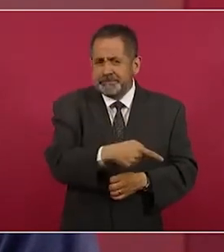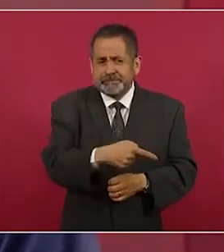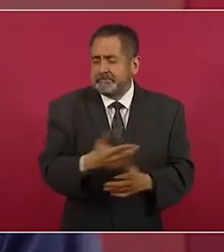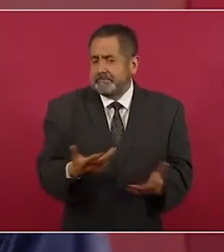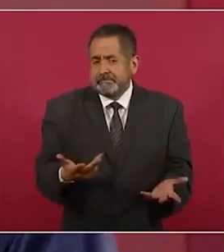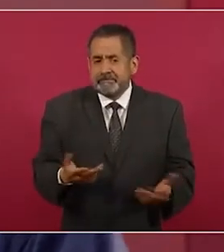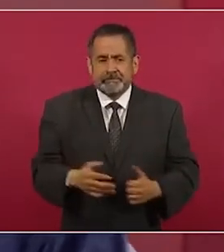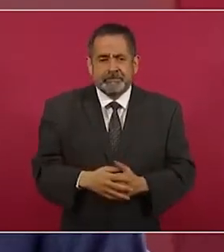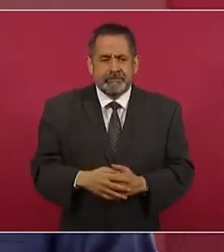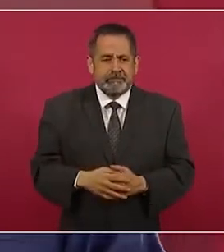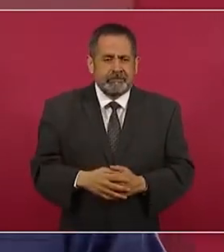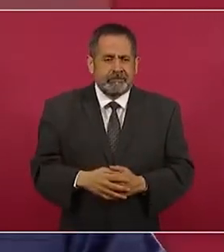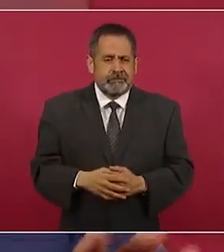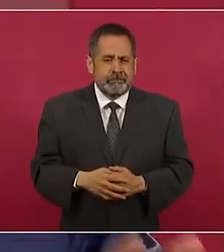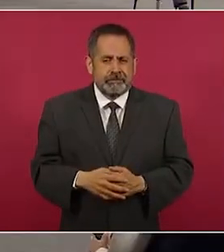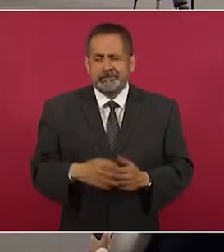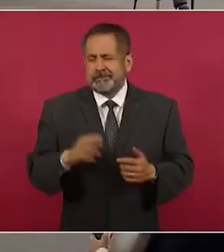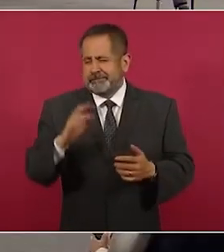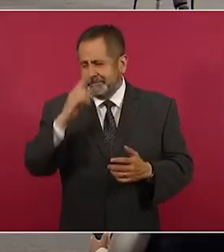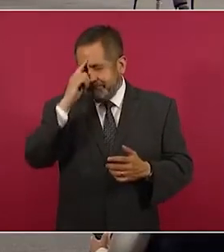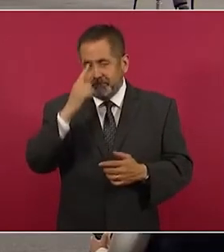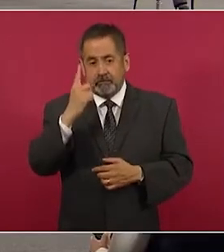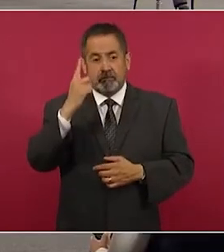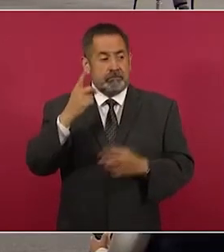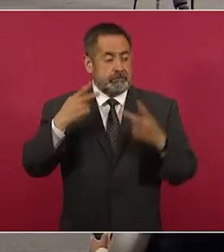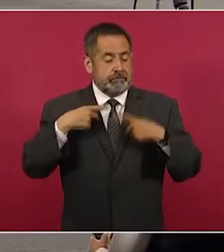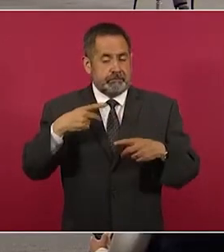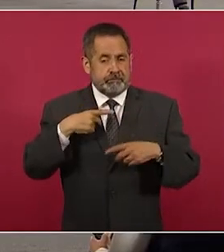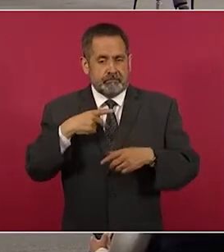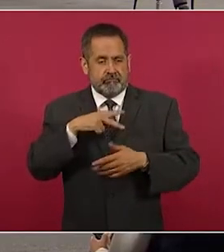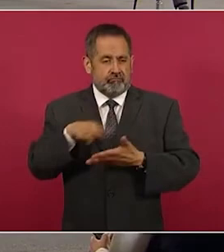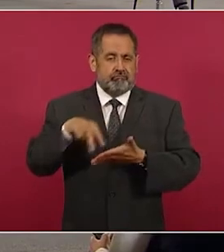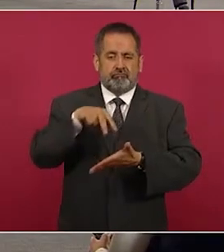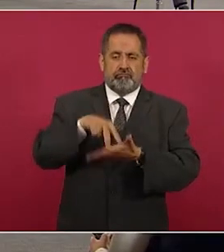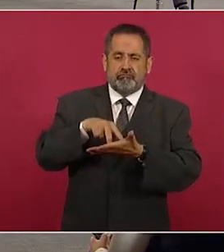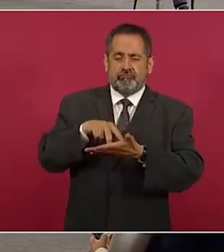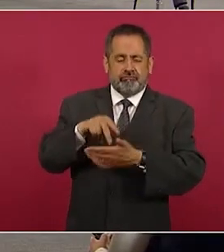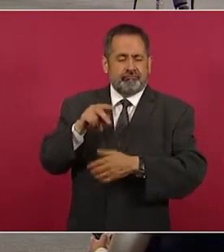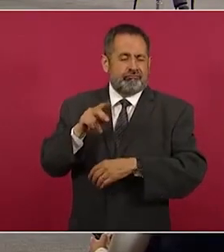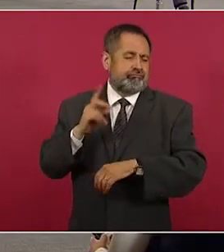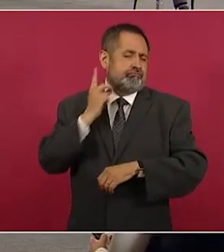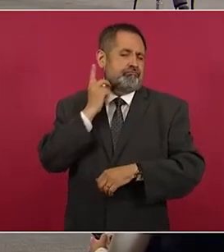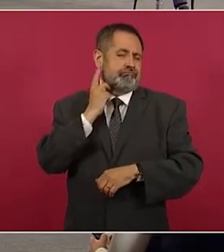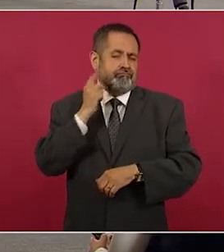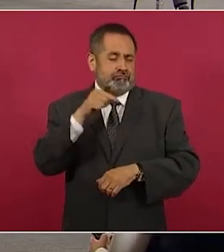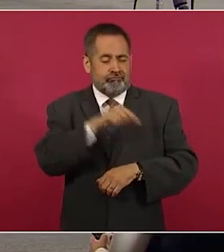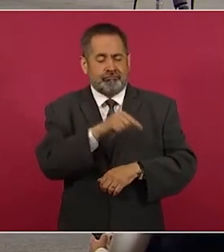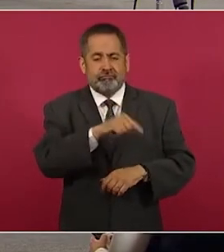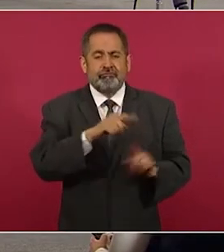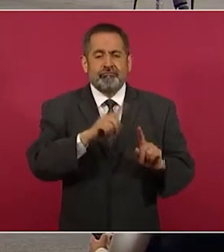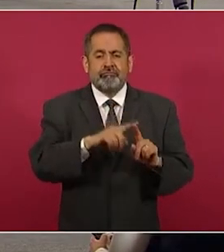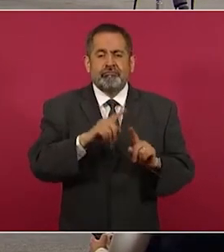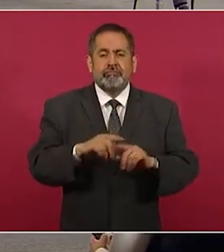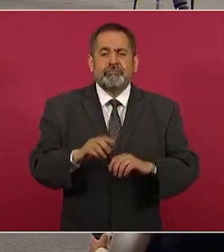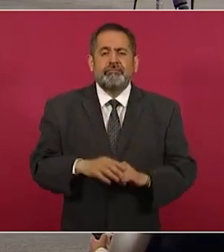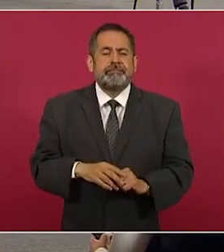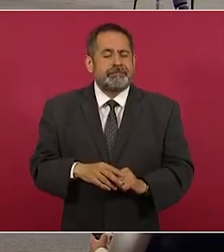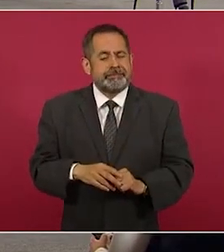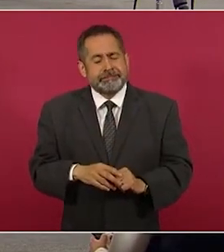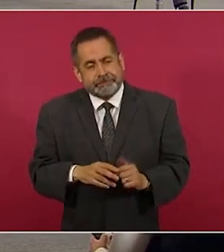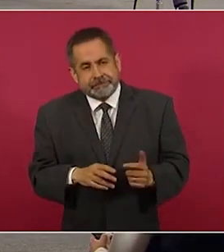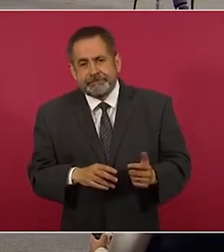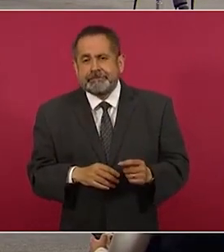Ahora, uno de los que subió ahí a defender el punto fue el anterior